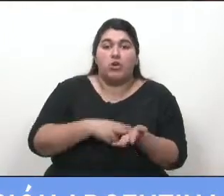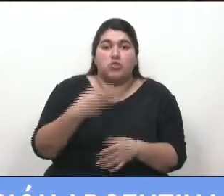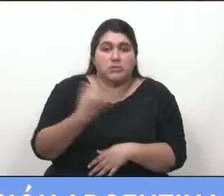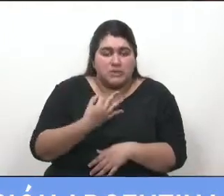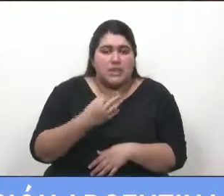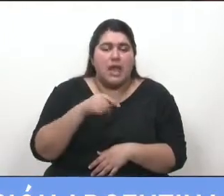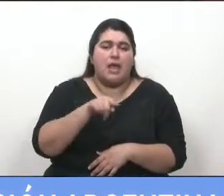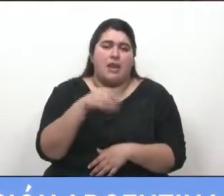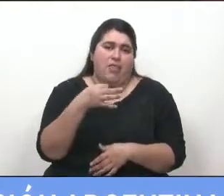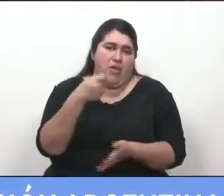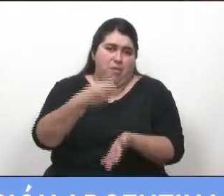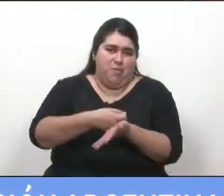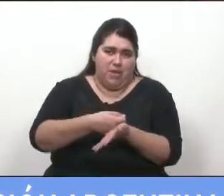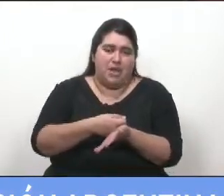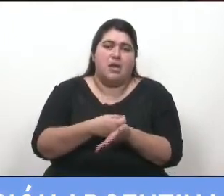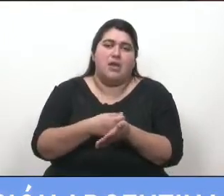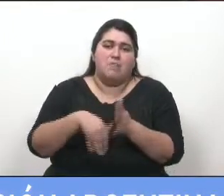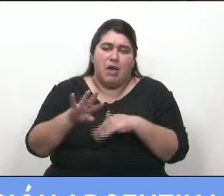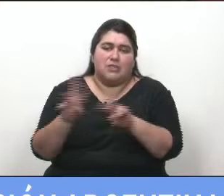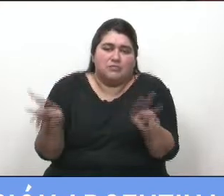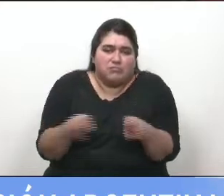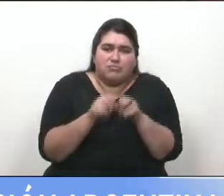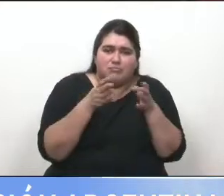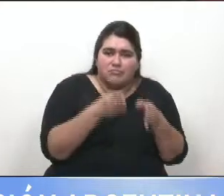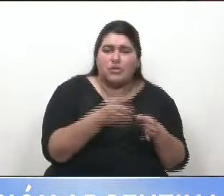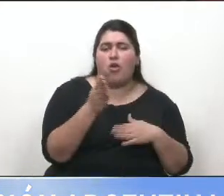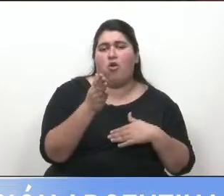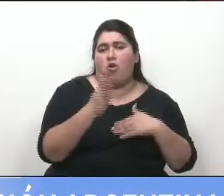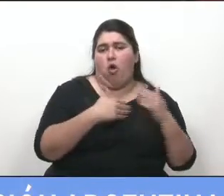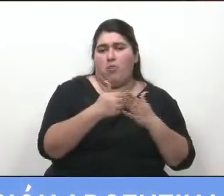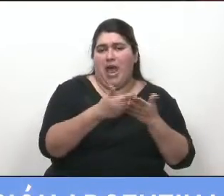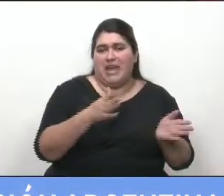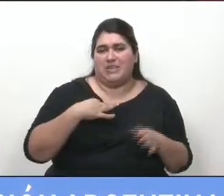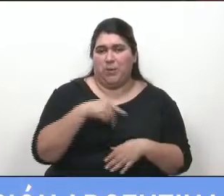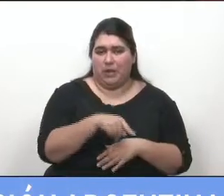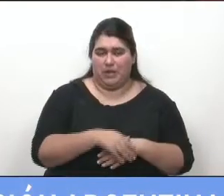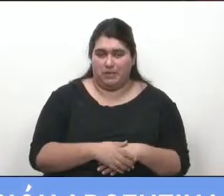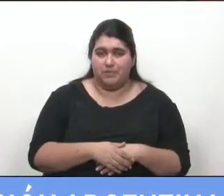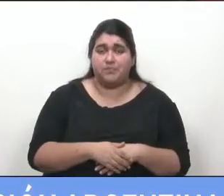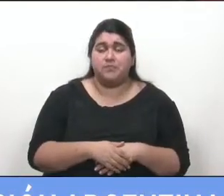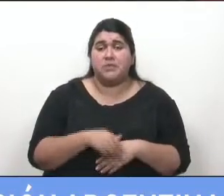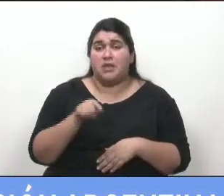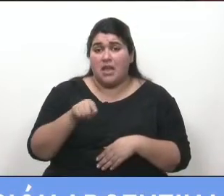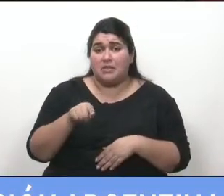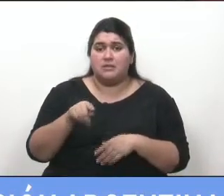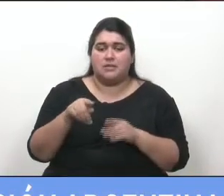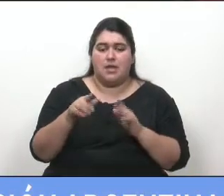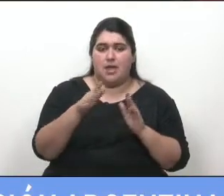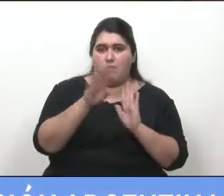a la construcción de obras civiles privadas. Actualiza los plazos para acogerse al programa